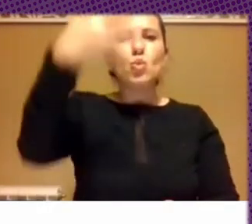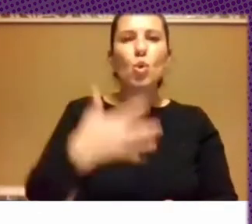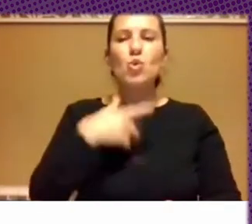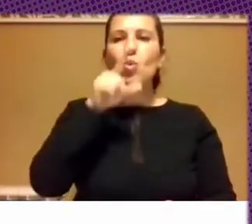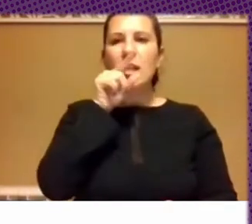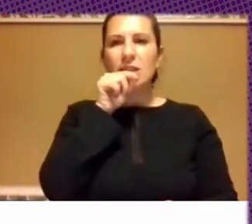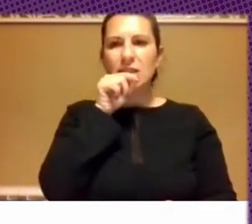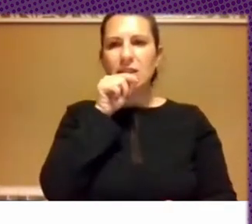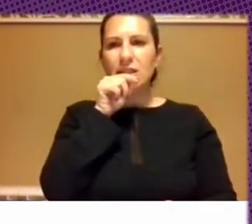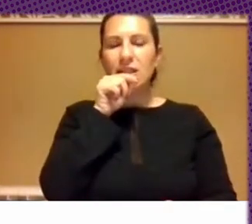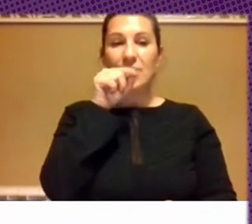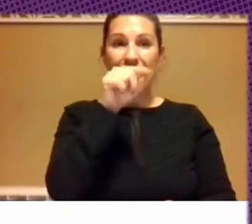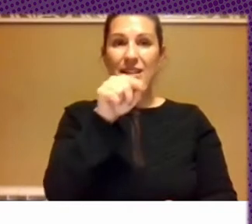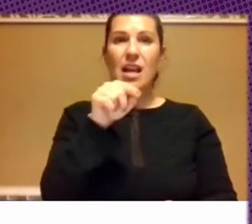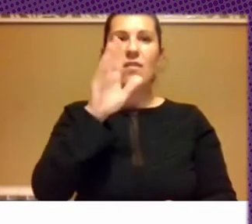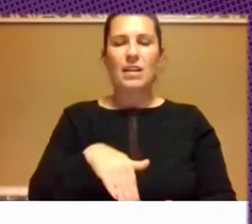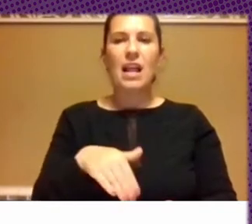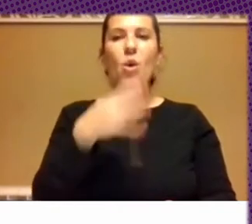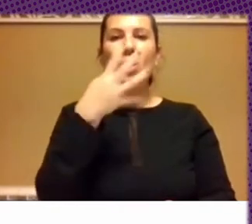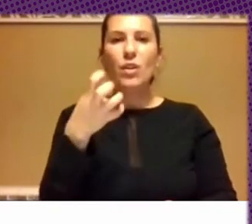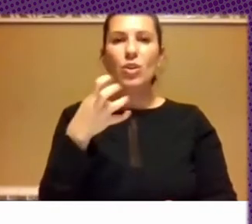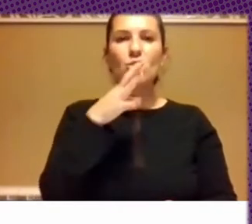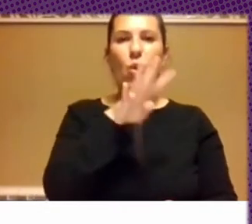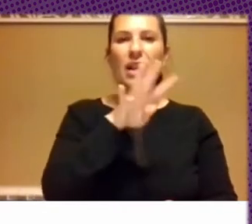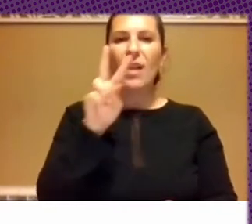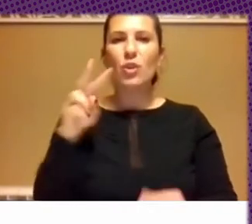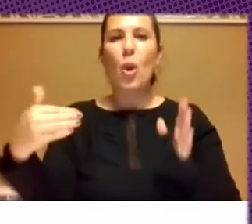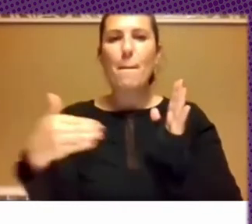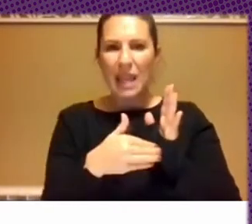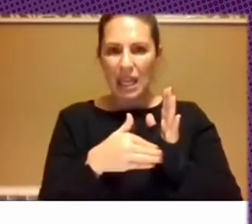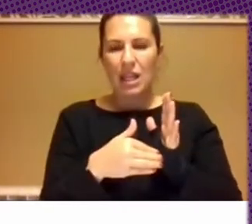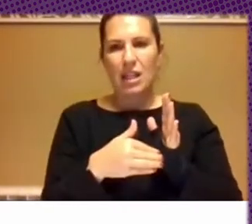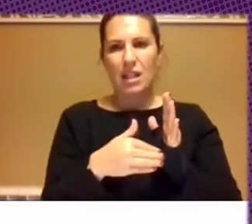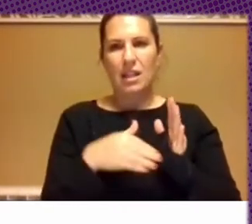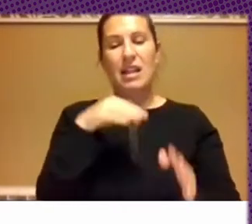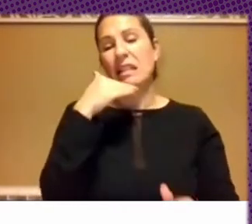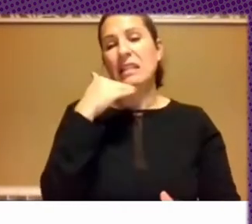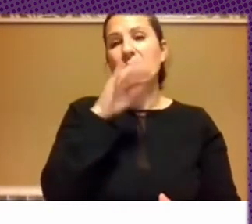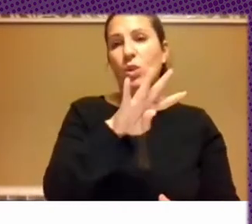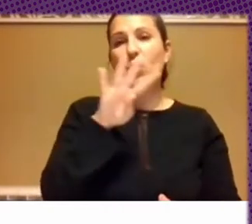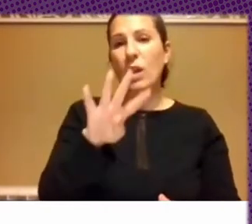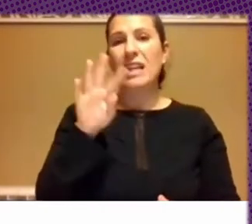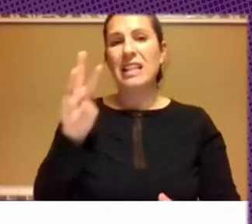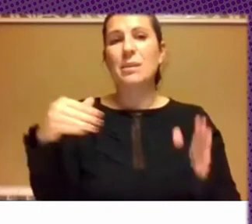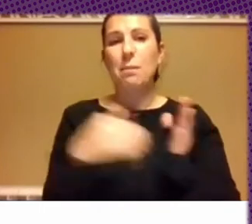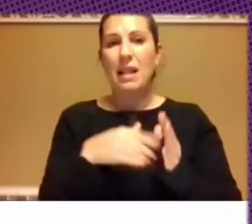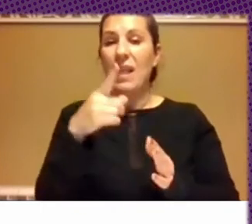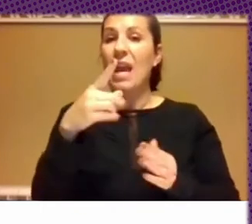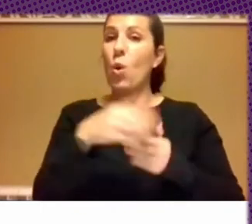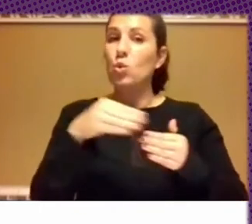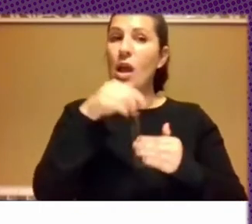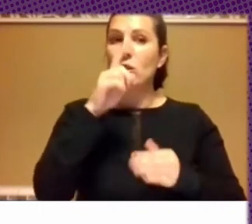llegué solo de esta campaña a tener cuatrocientos cuarenta dos mil, casi cuatrocientos cuarenta y mil tweets de todos estos usuarios que